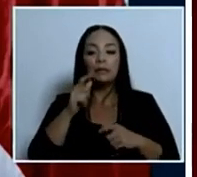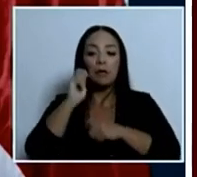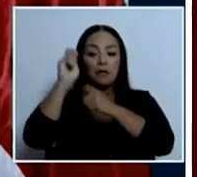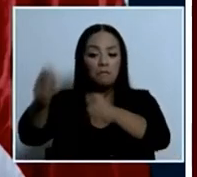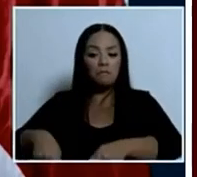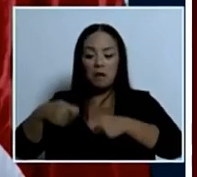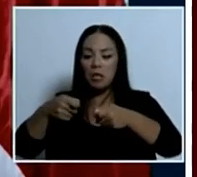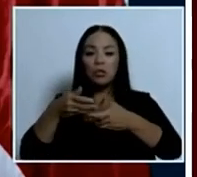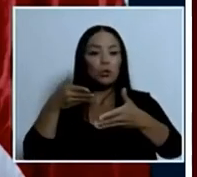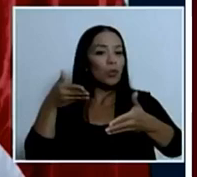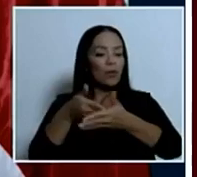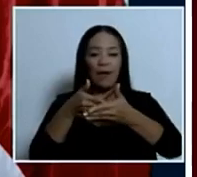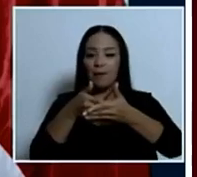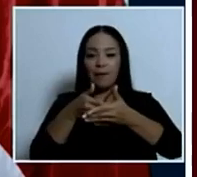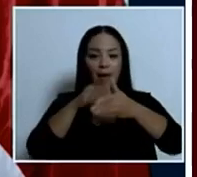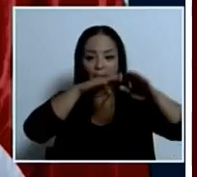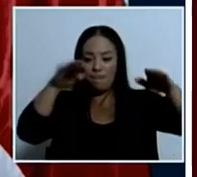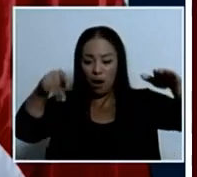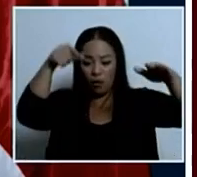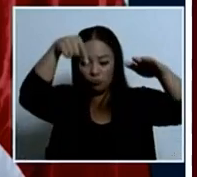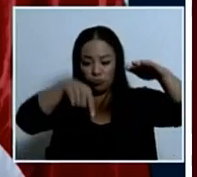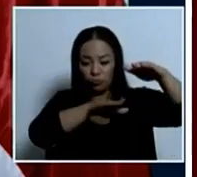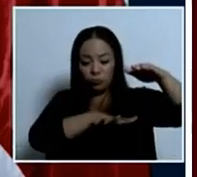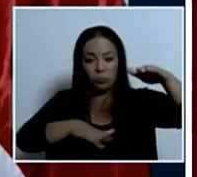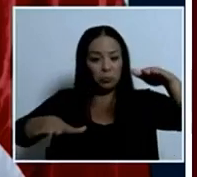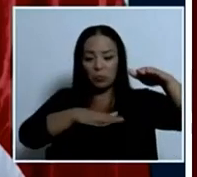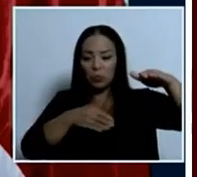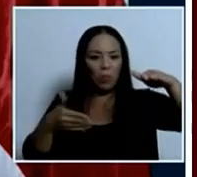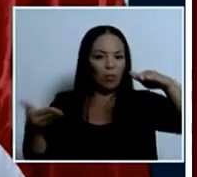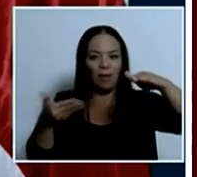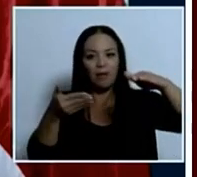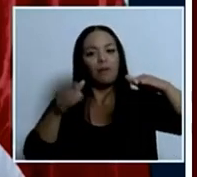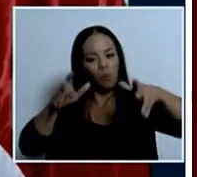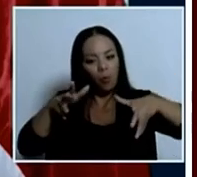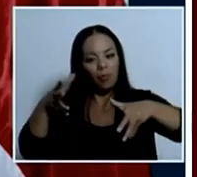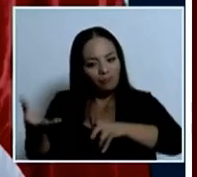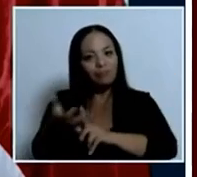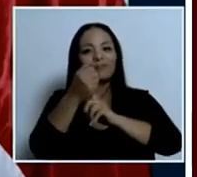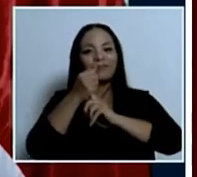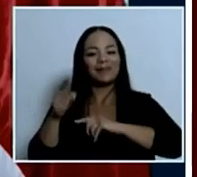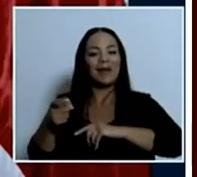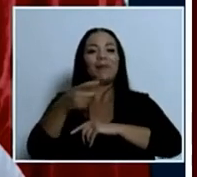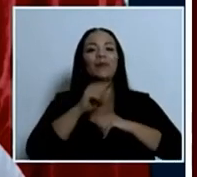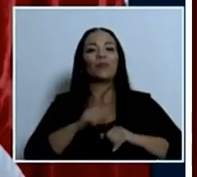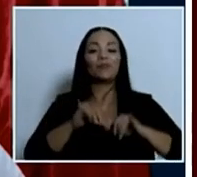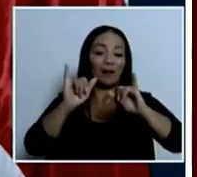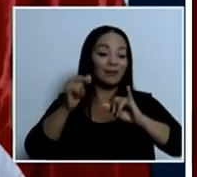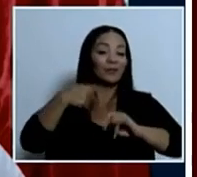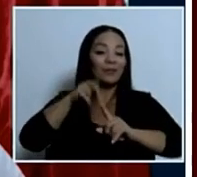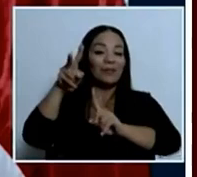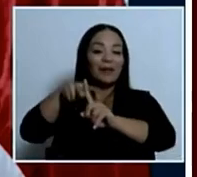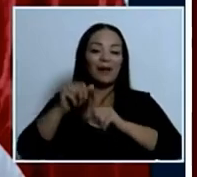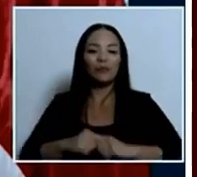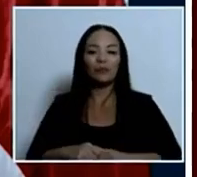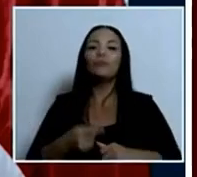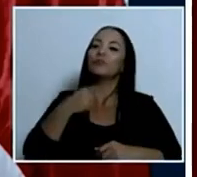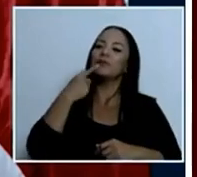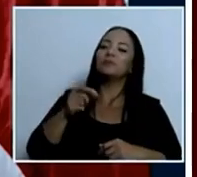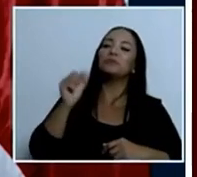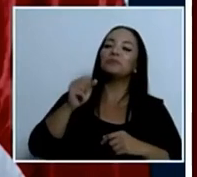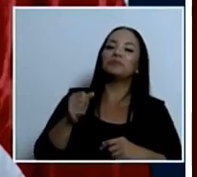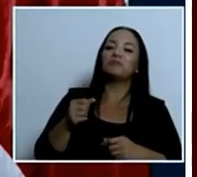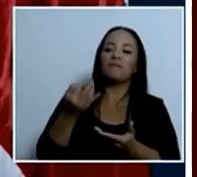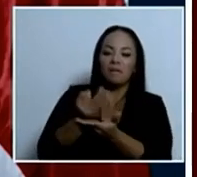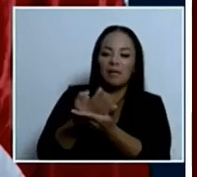permite capturar el camarón entonces eso es lo que hicimos fue decir financiamos los estudios